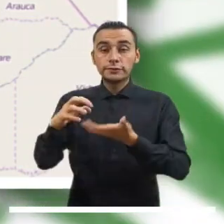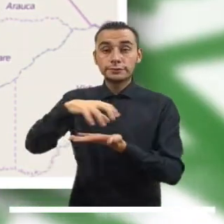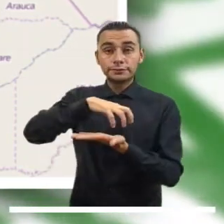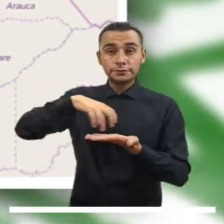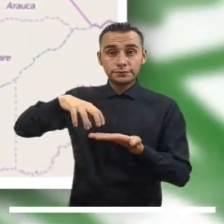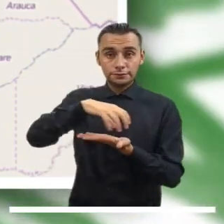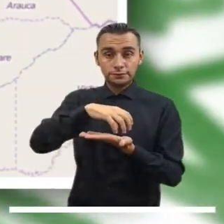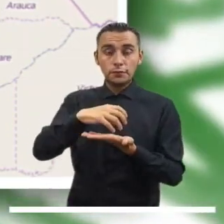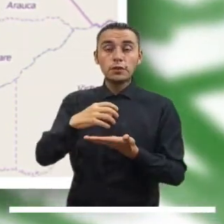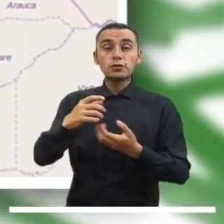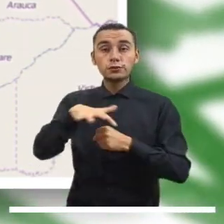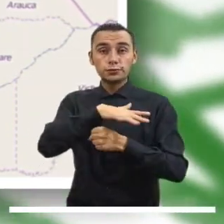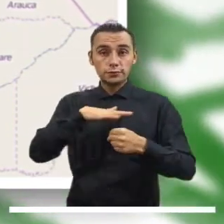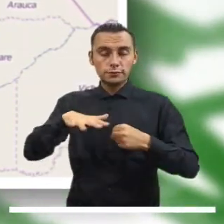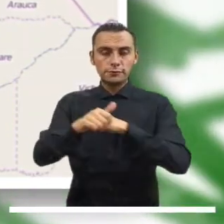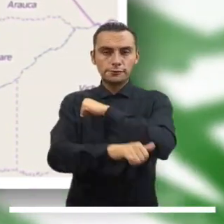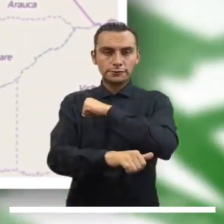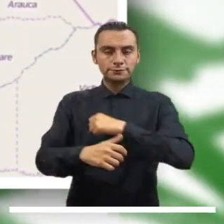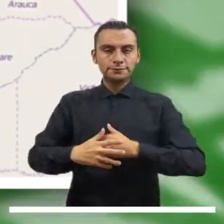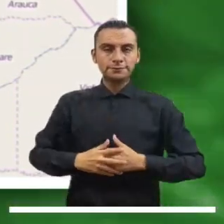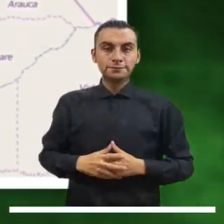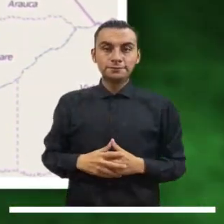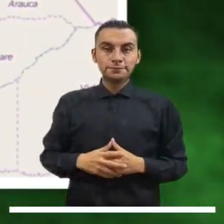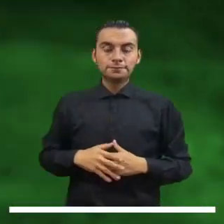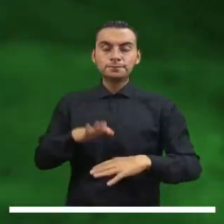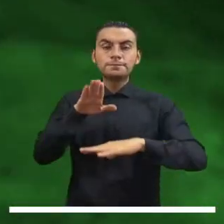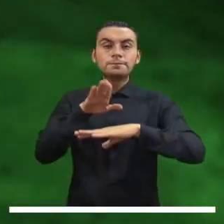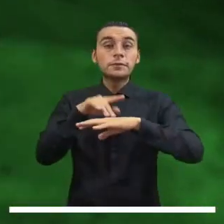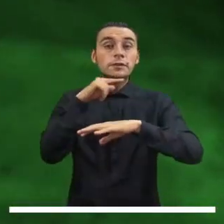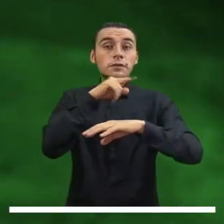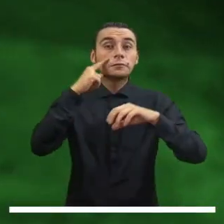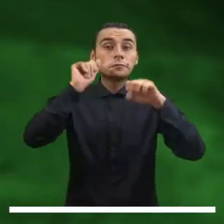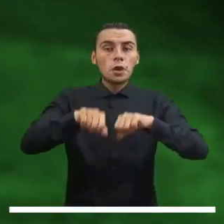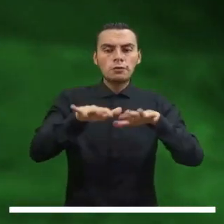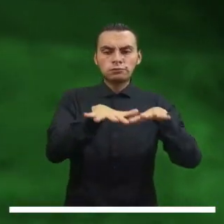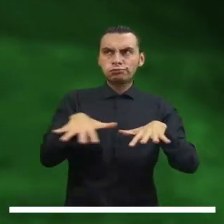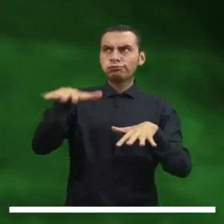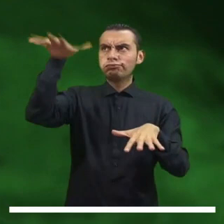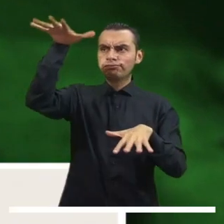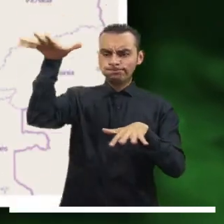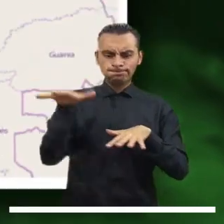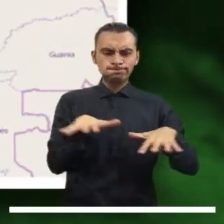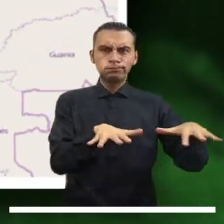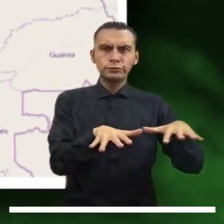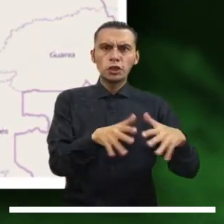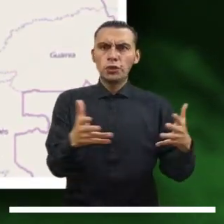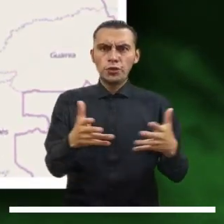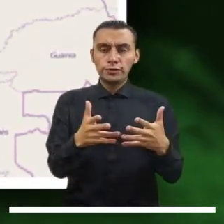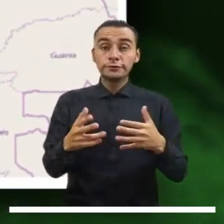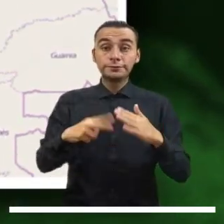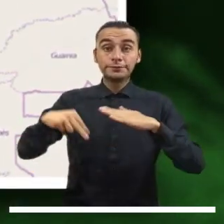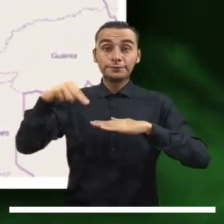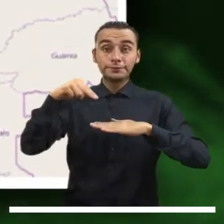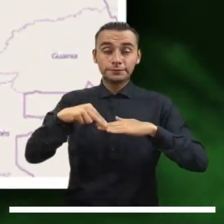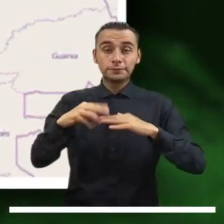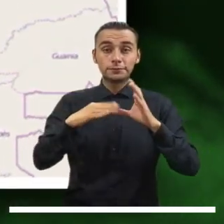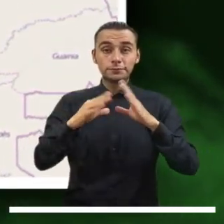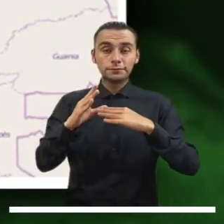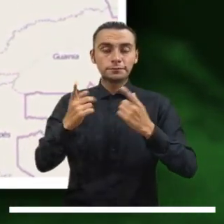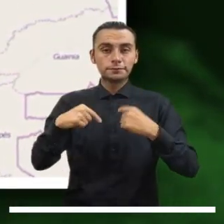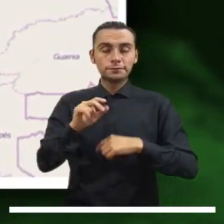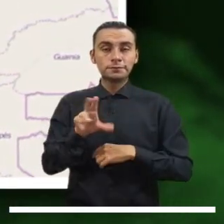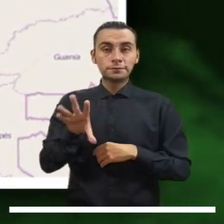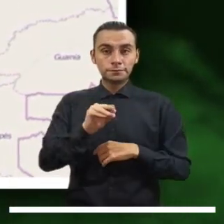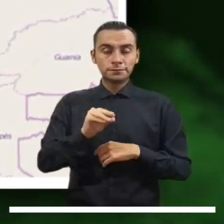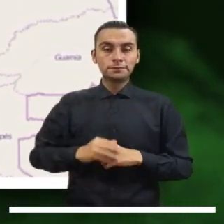y el Caribe, así como en los departamentos de Guaviare, los Santanderes, Cundinamarca y Boyacá. Alerta roja por